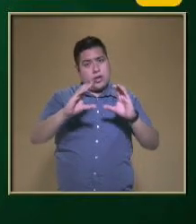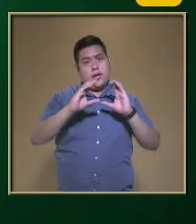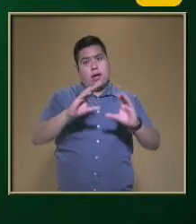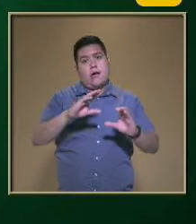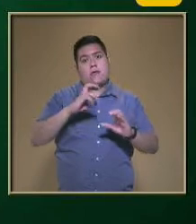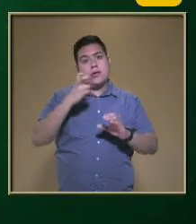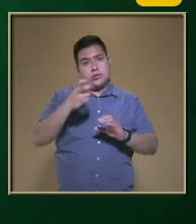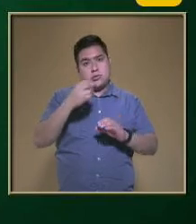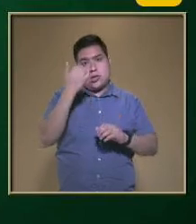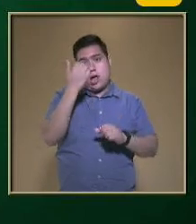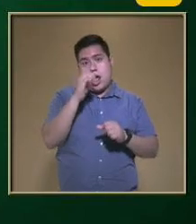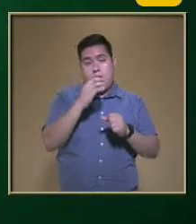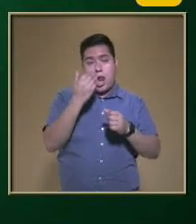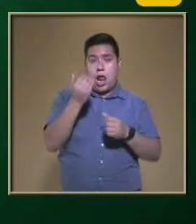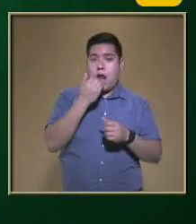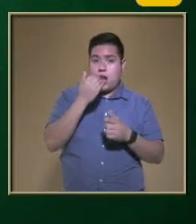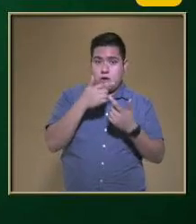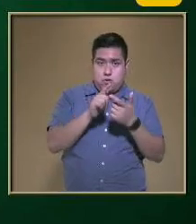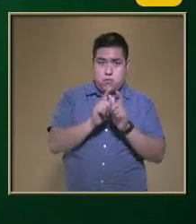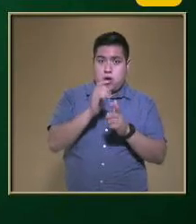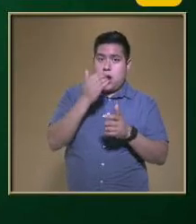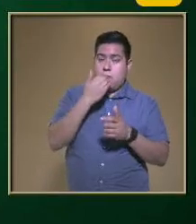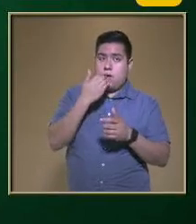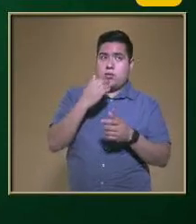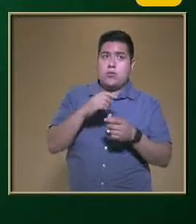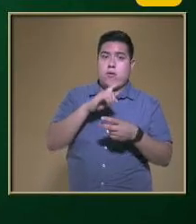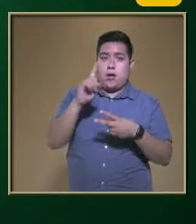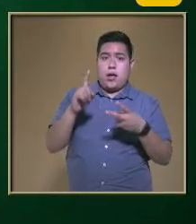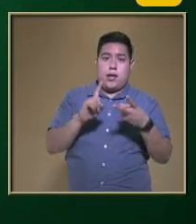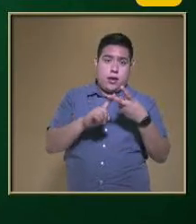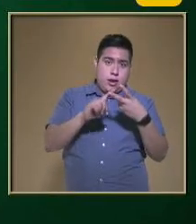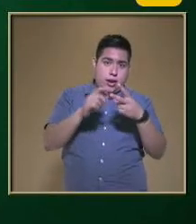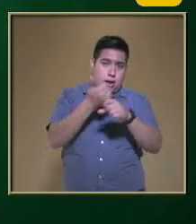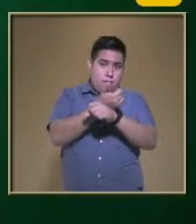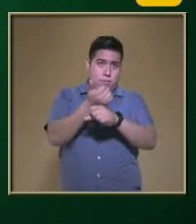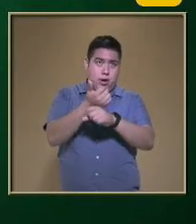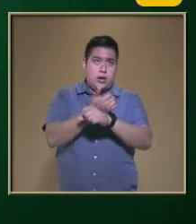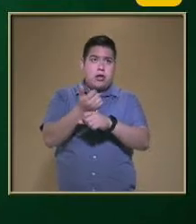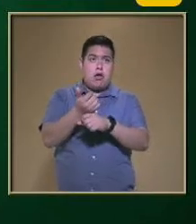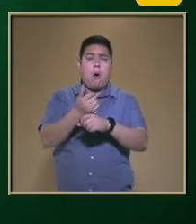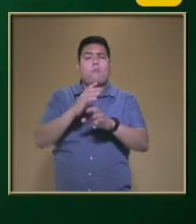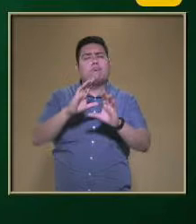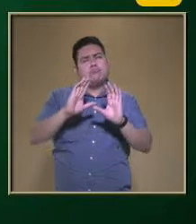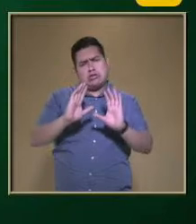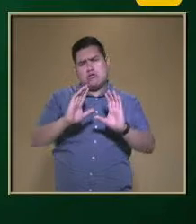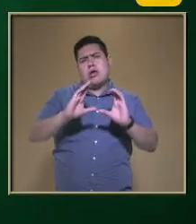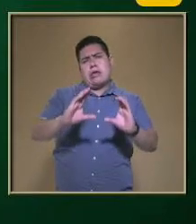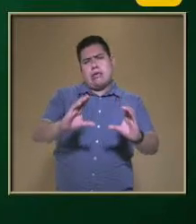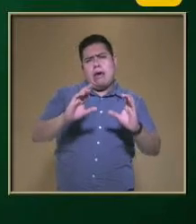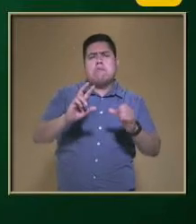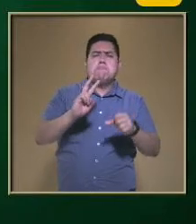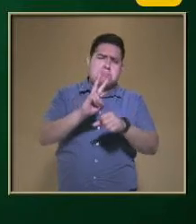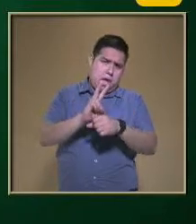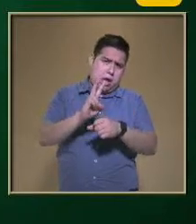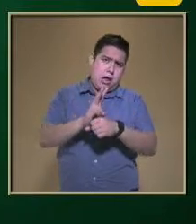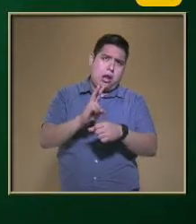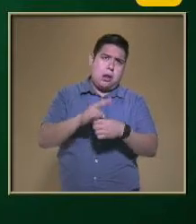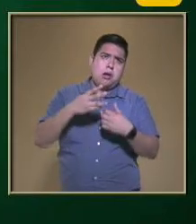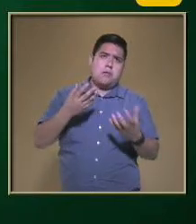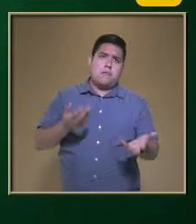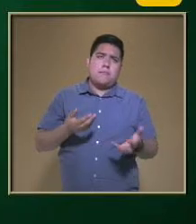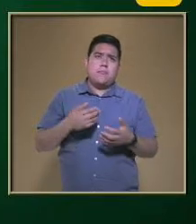tipo De alimentos Los de ese grupo En amarillo Pues debemos Tener precauciones Algo que Obviamente No nos hace daño Al